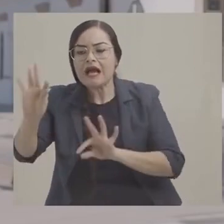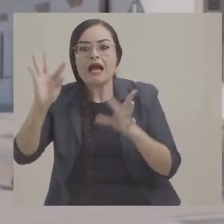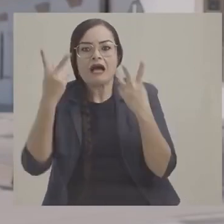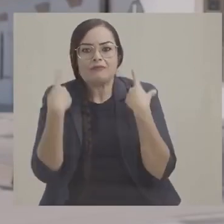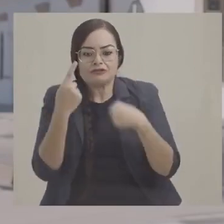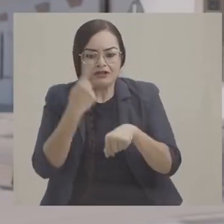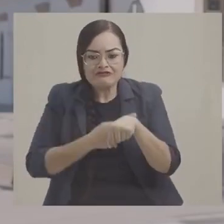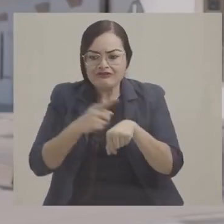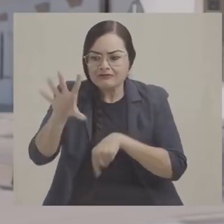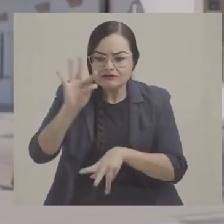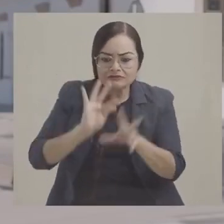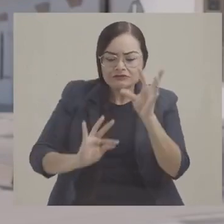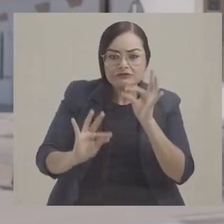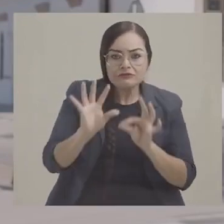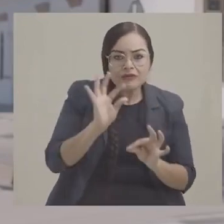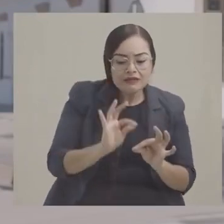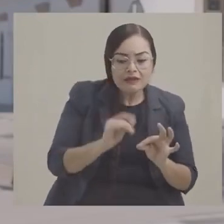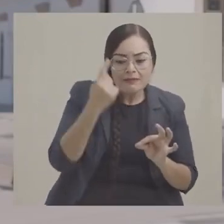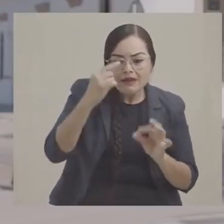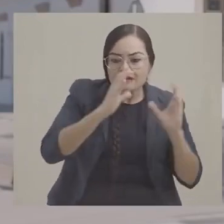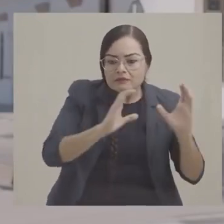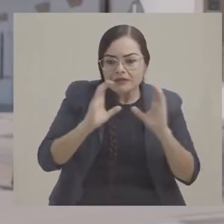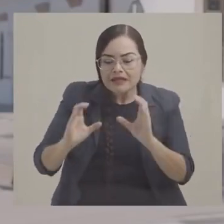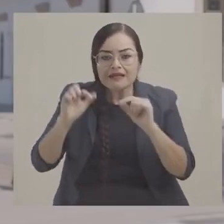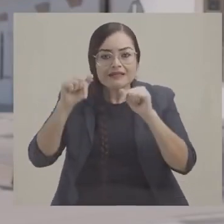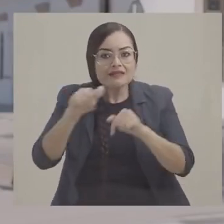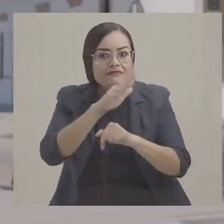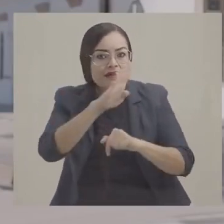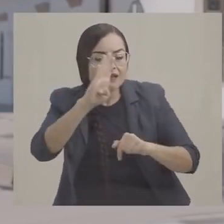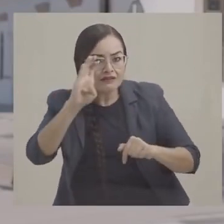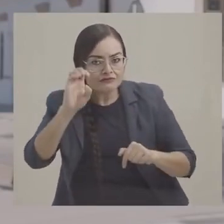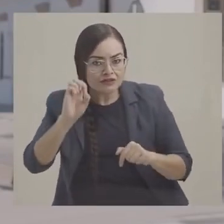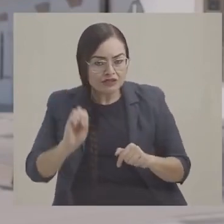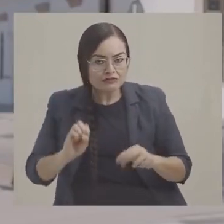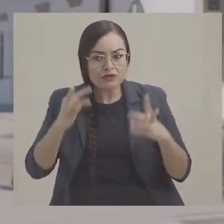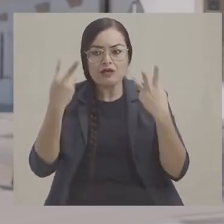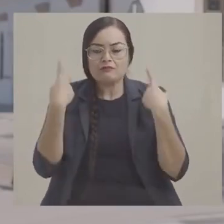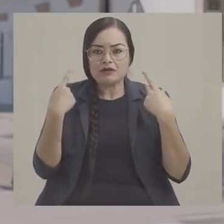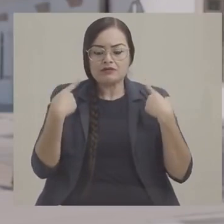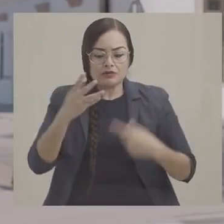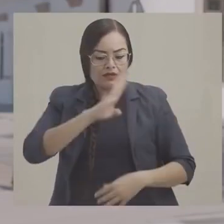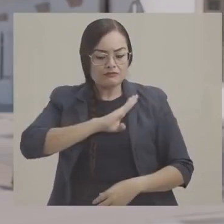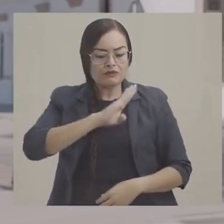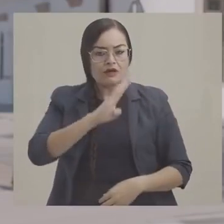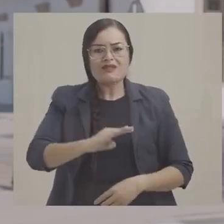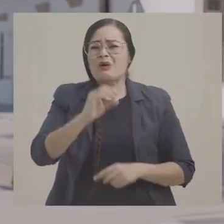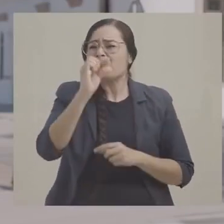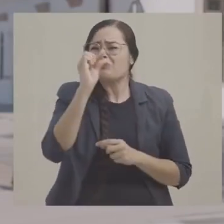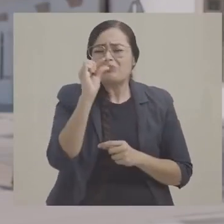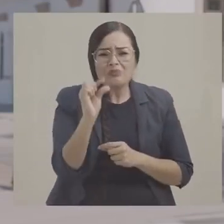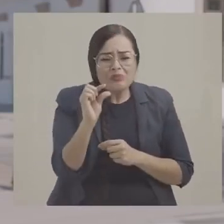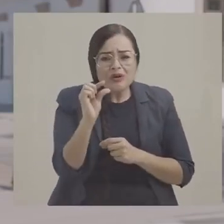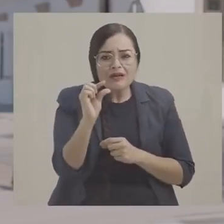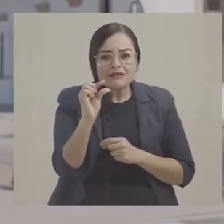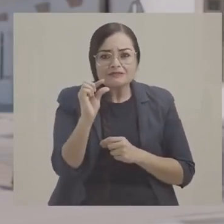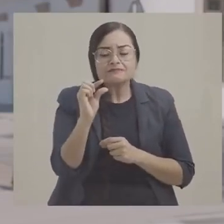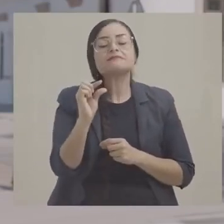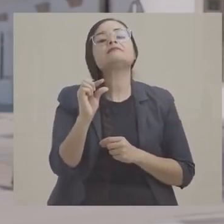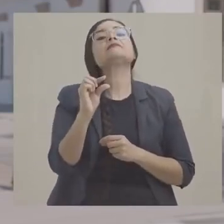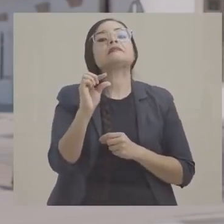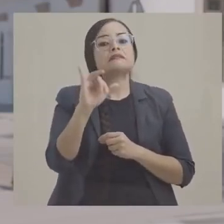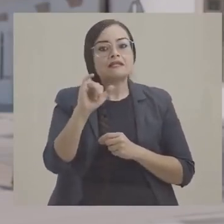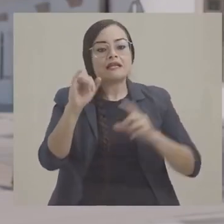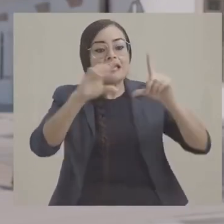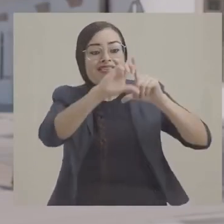contagiados. Por eso, Baja California Sur no solo es la entidad donde menos personas han fallecido por COVID, sino que además